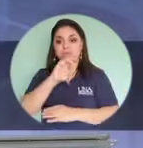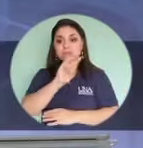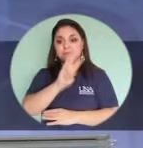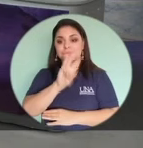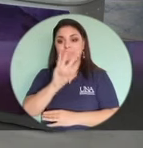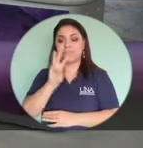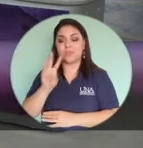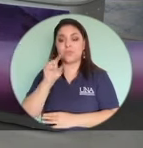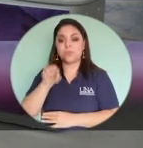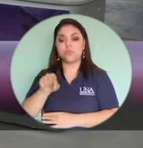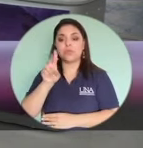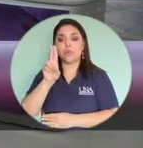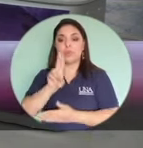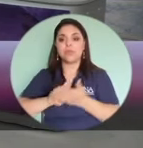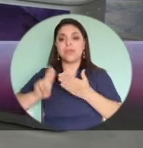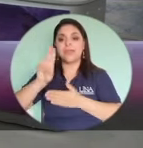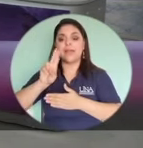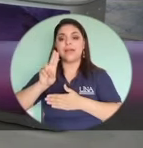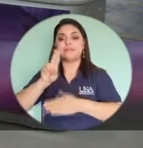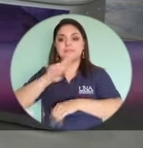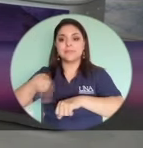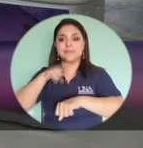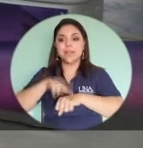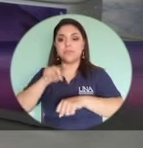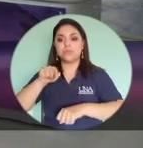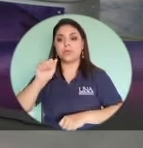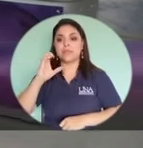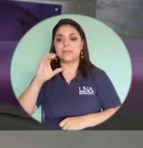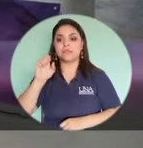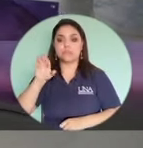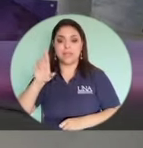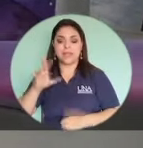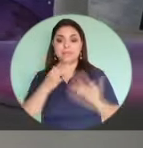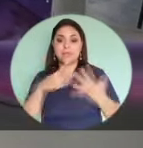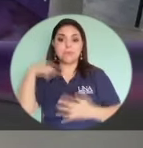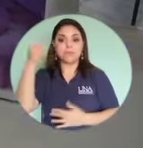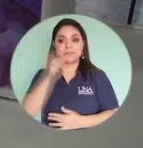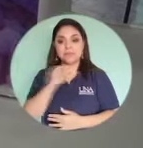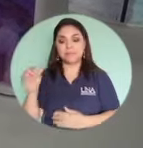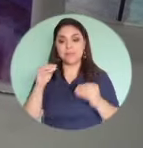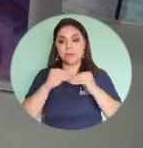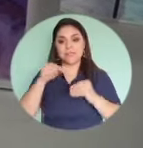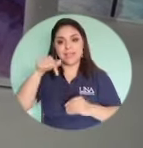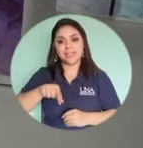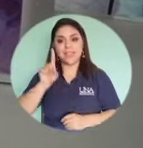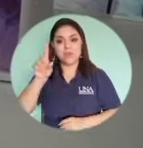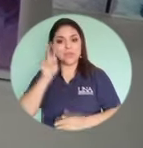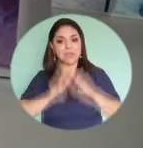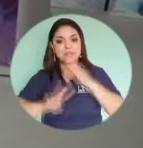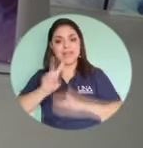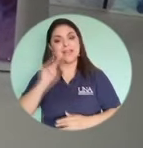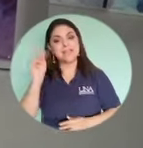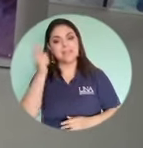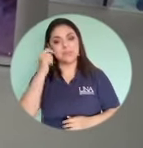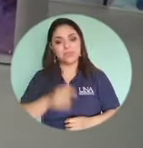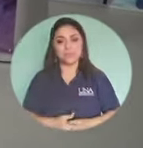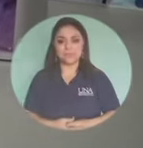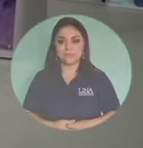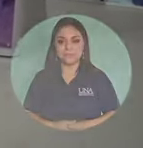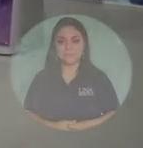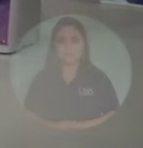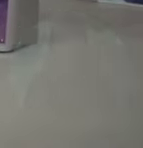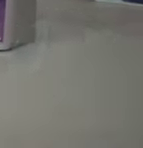otros programas en www.una.ac.cl esperamos la próxima semana con más aquí una mirada hasta pronto chau